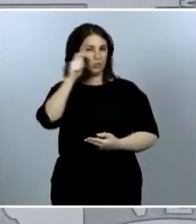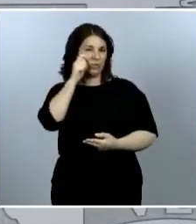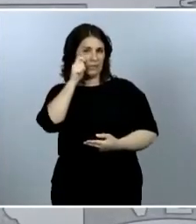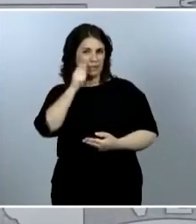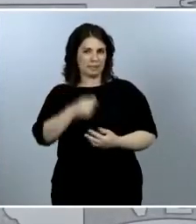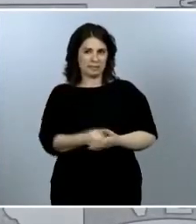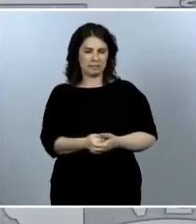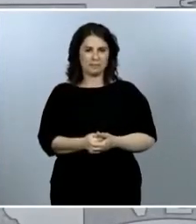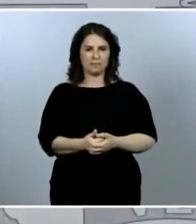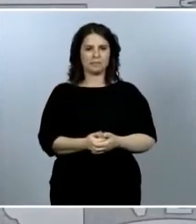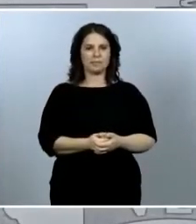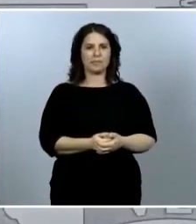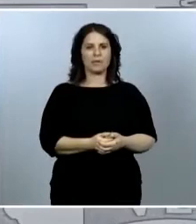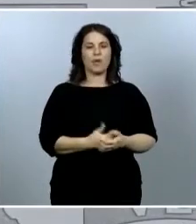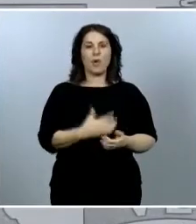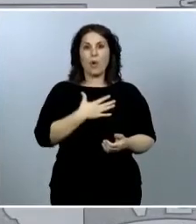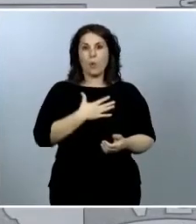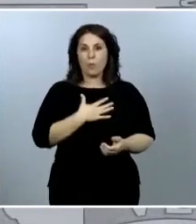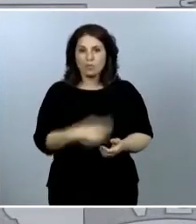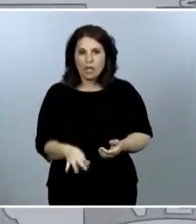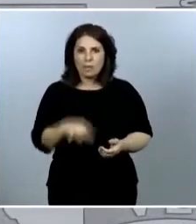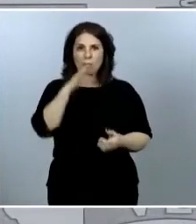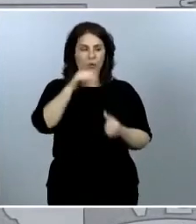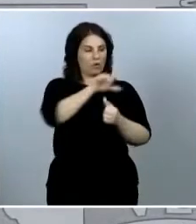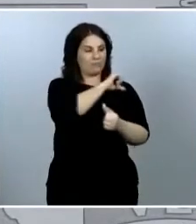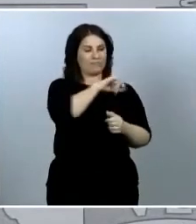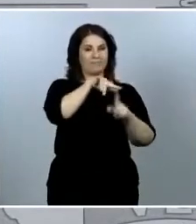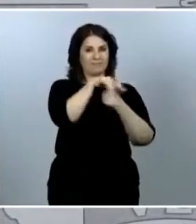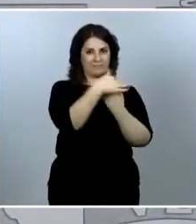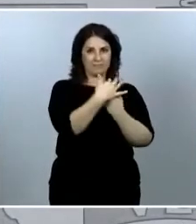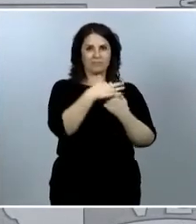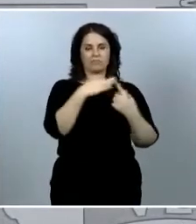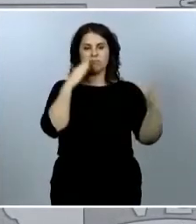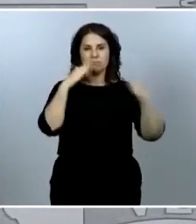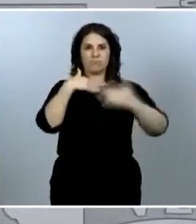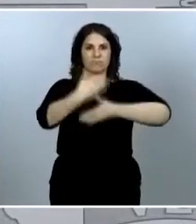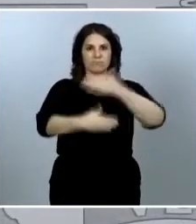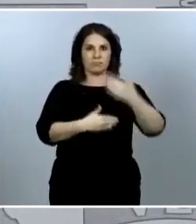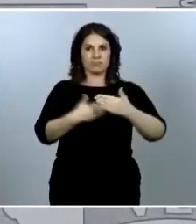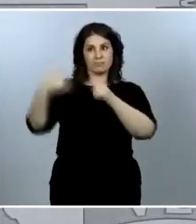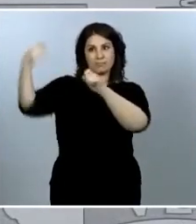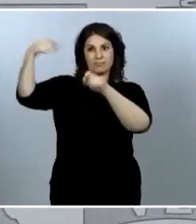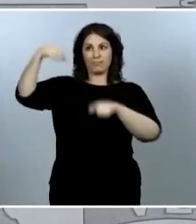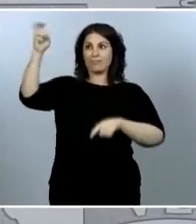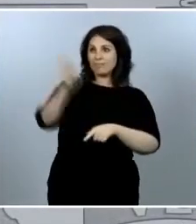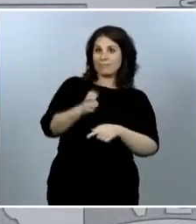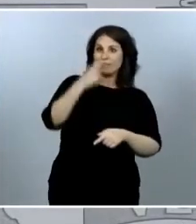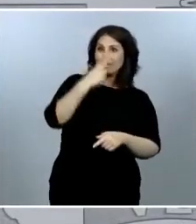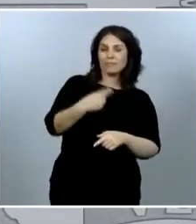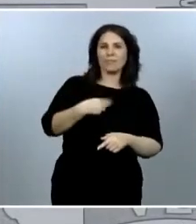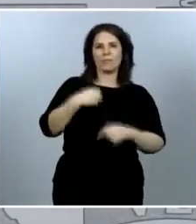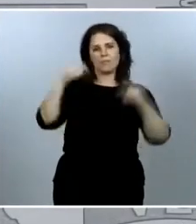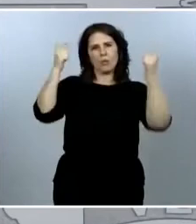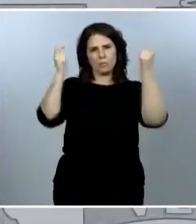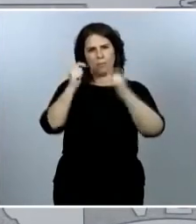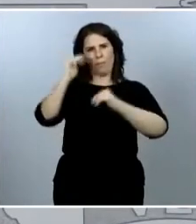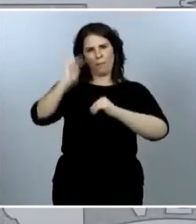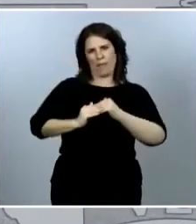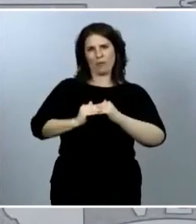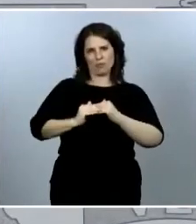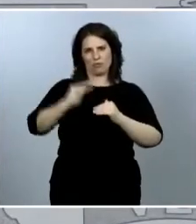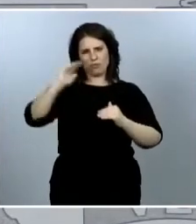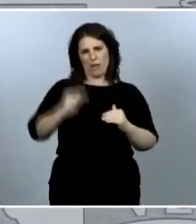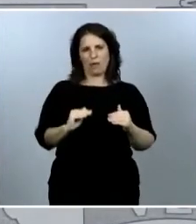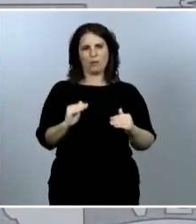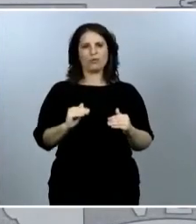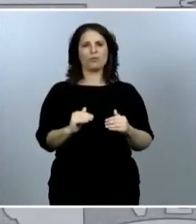por las circunstancias que hemos vivido, que estamos atravesando, serán menos que otros años, pero serán millones de personas. Hemos de